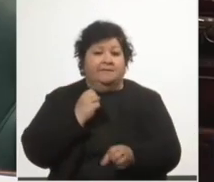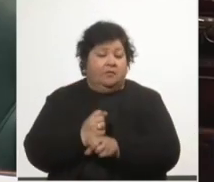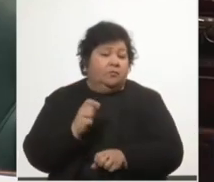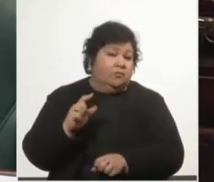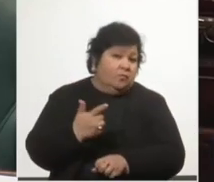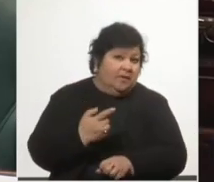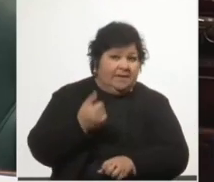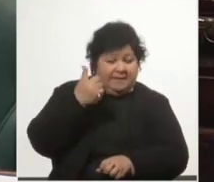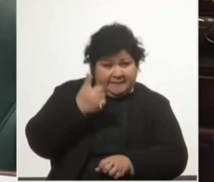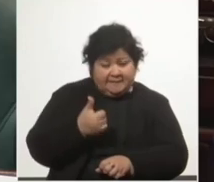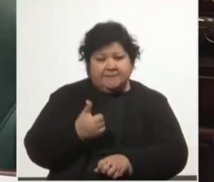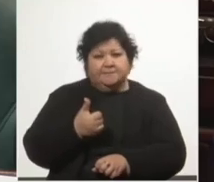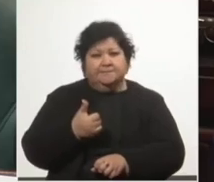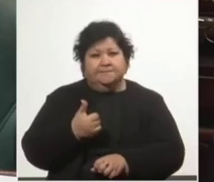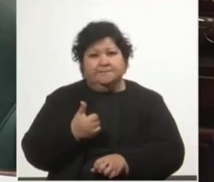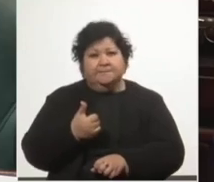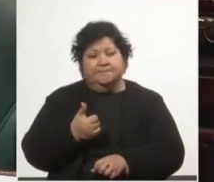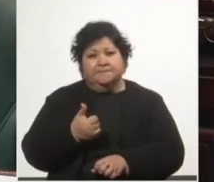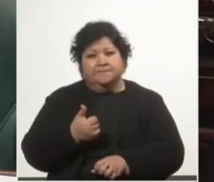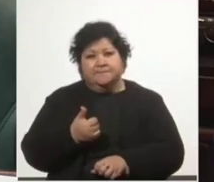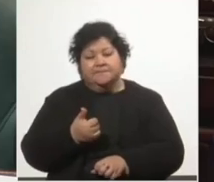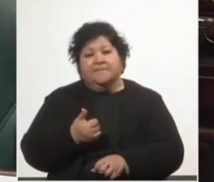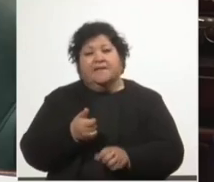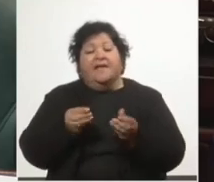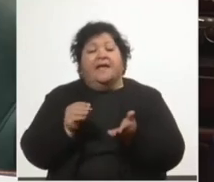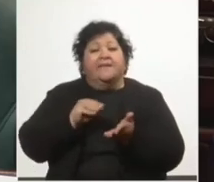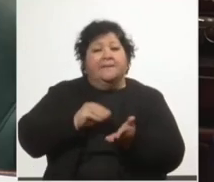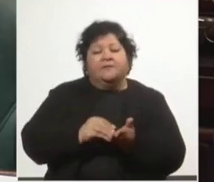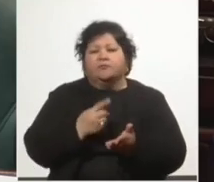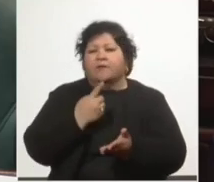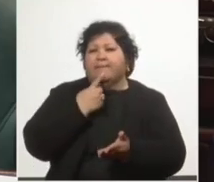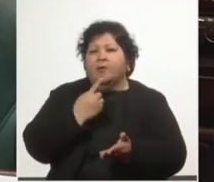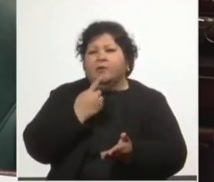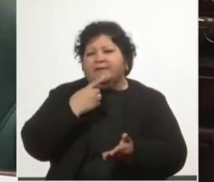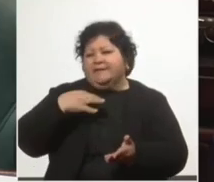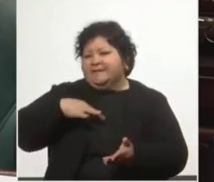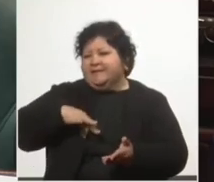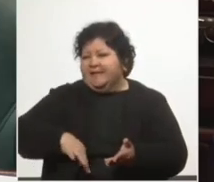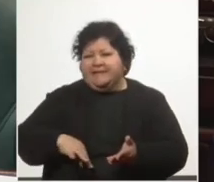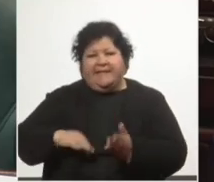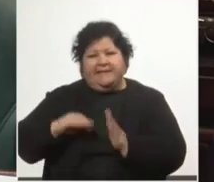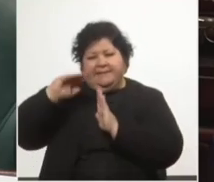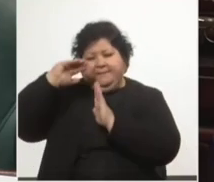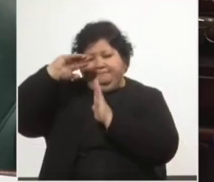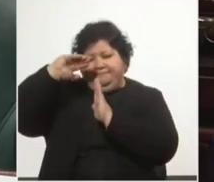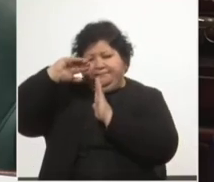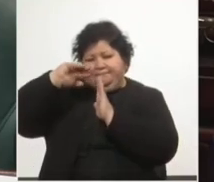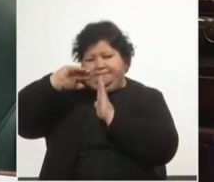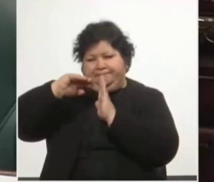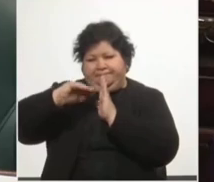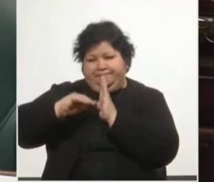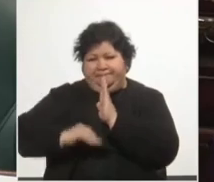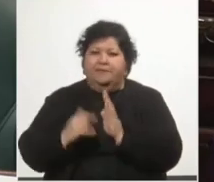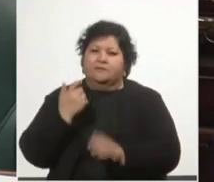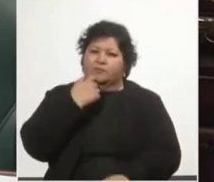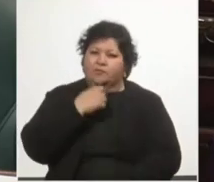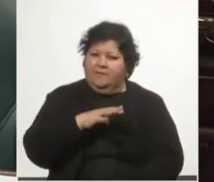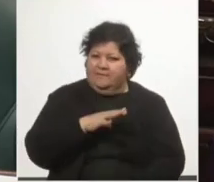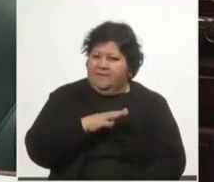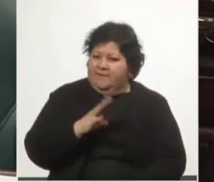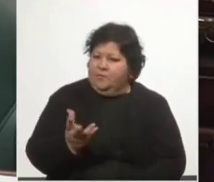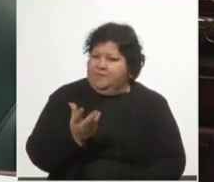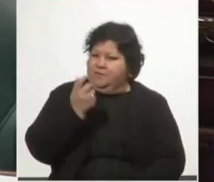ingresos, reforzado por una política salarial de deterioro del salario real que todavía no se propone una